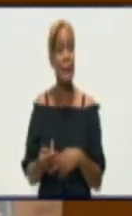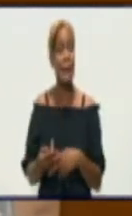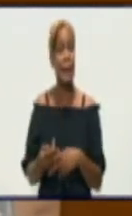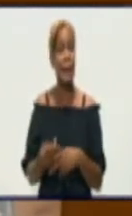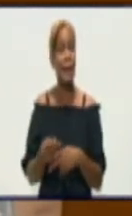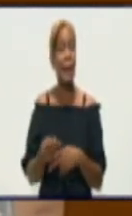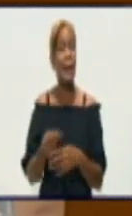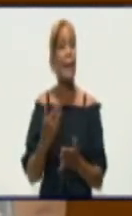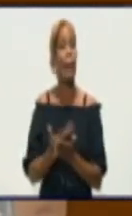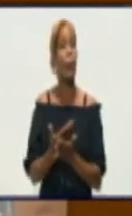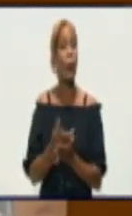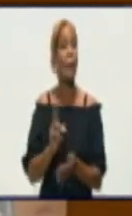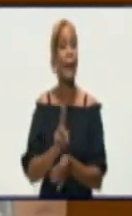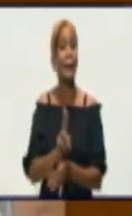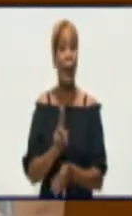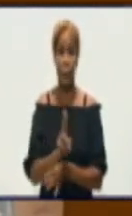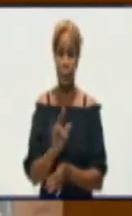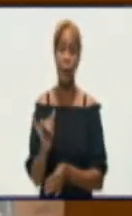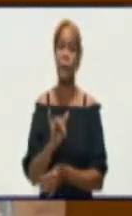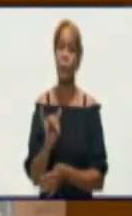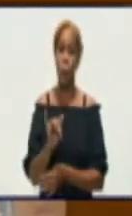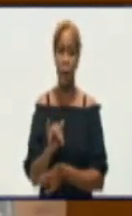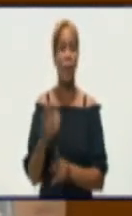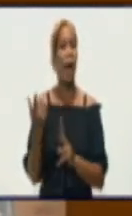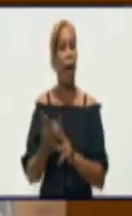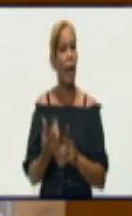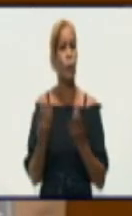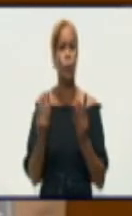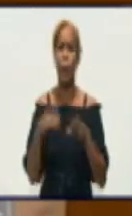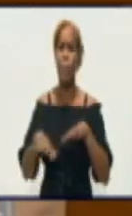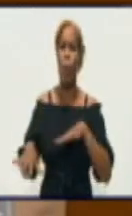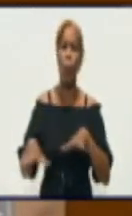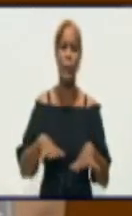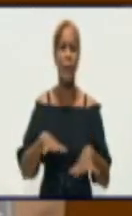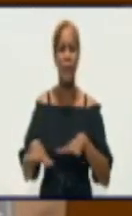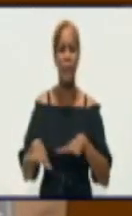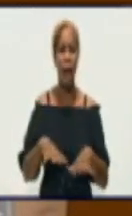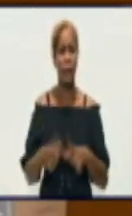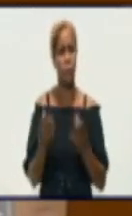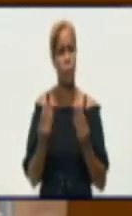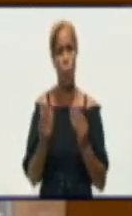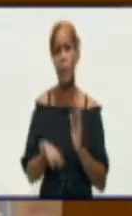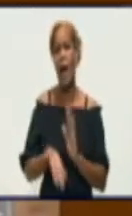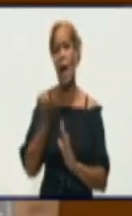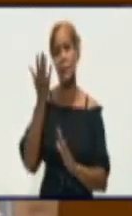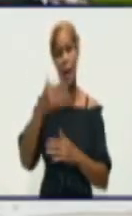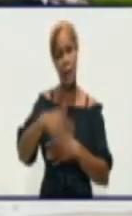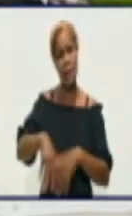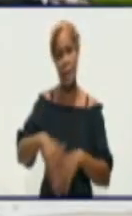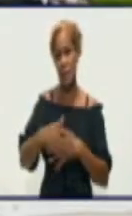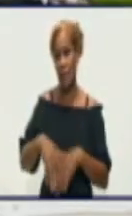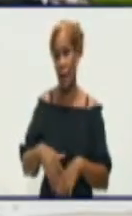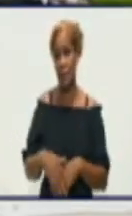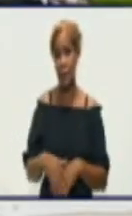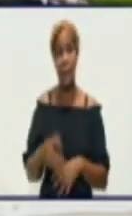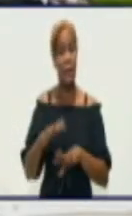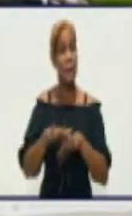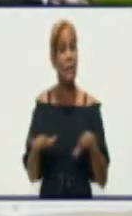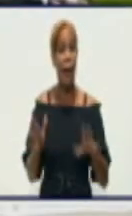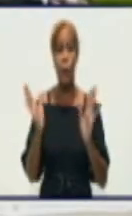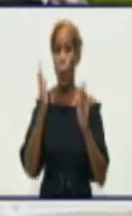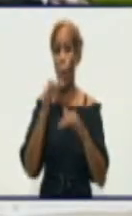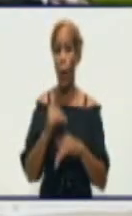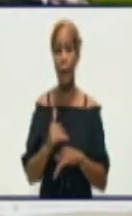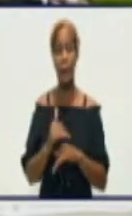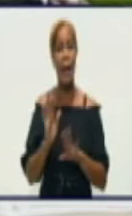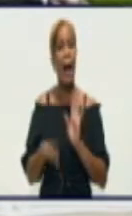Hay una morbilidad muy alta. Y como bien tú decías, Junel, ya no hay una edad determinada para decir